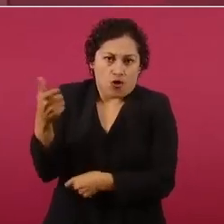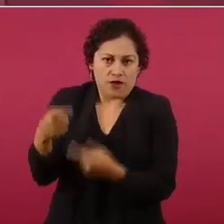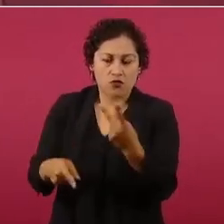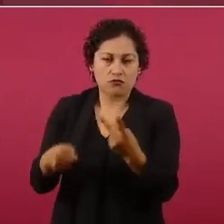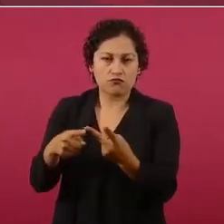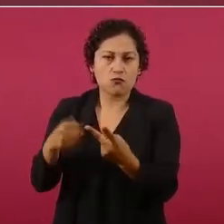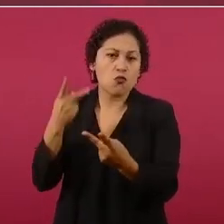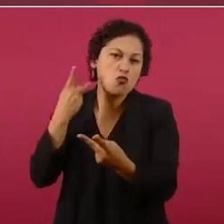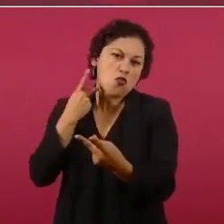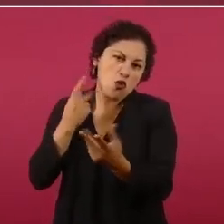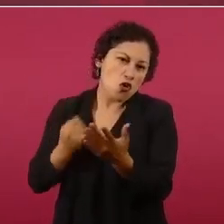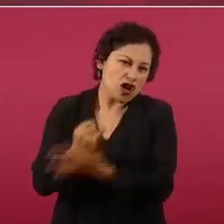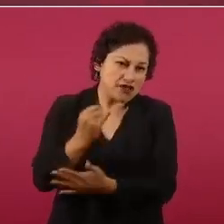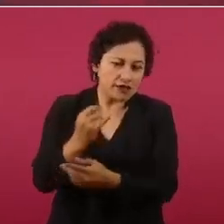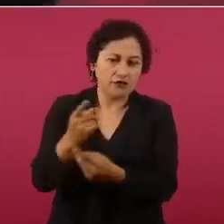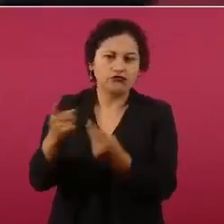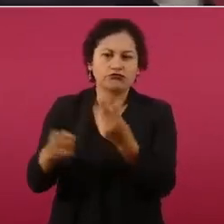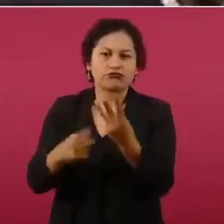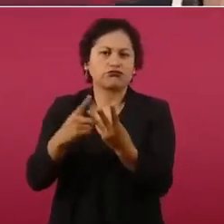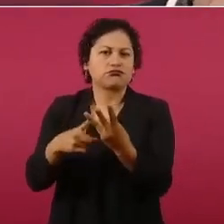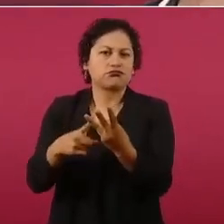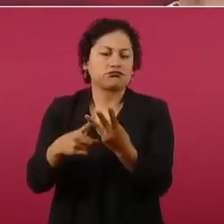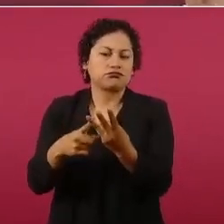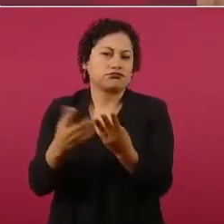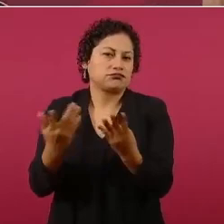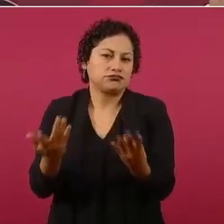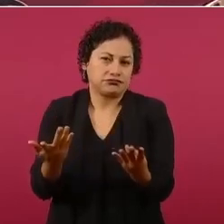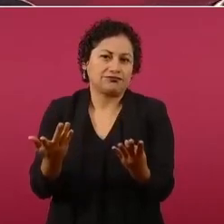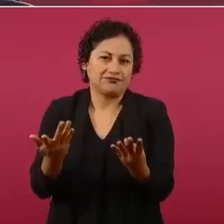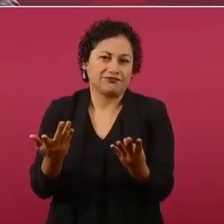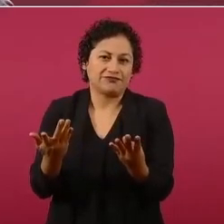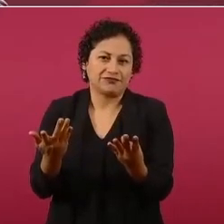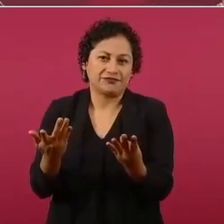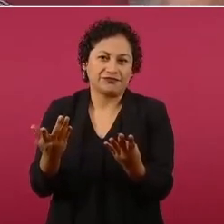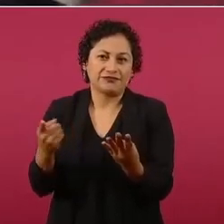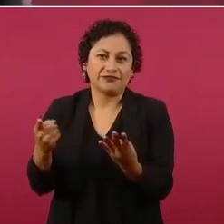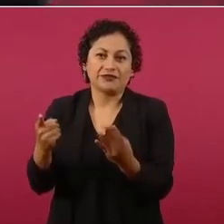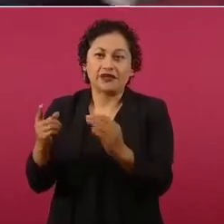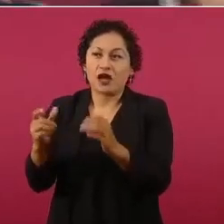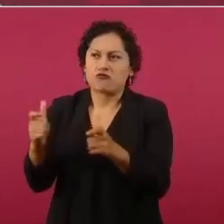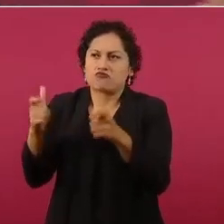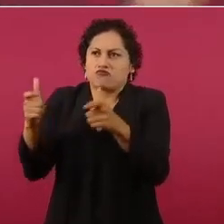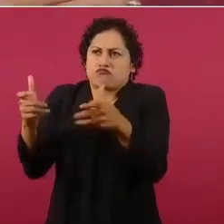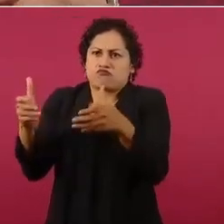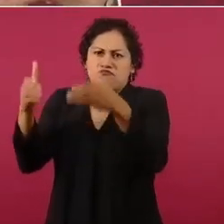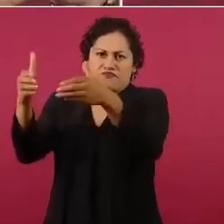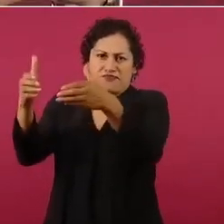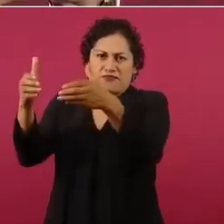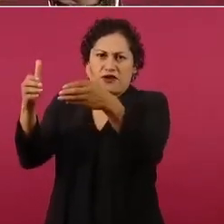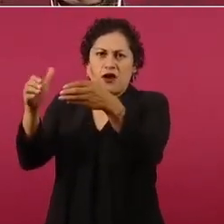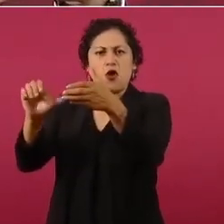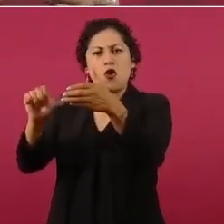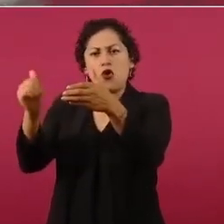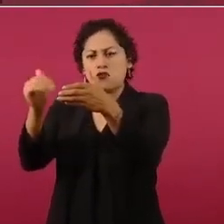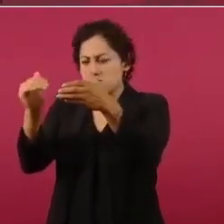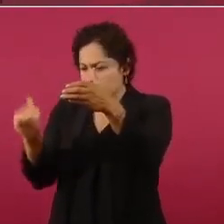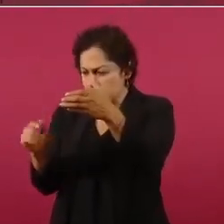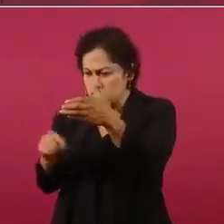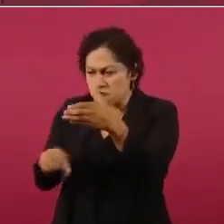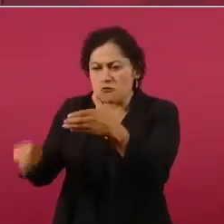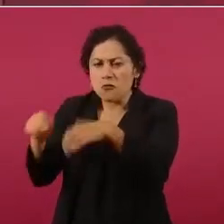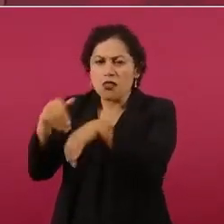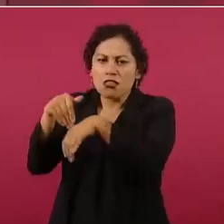con achichincles, voceros y